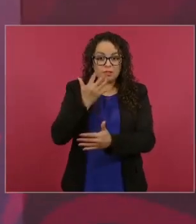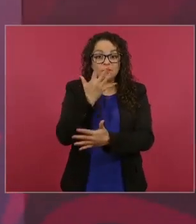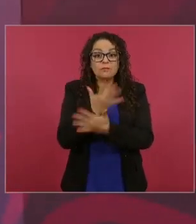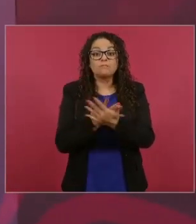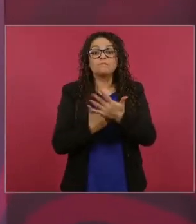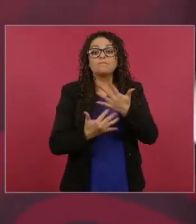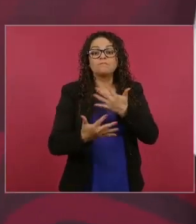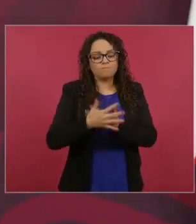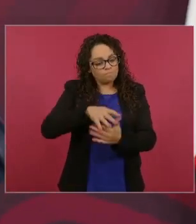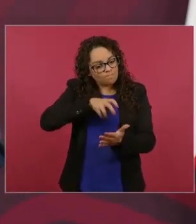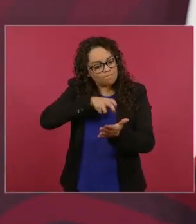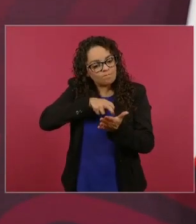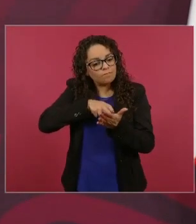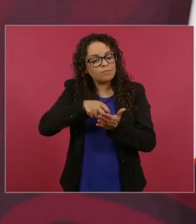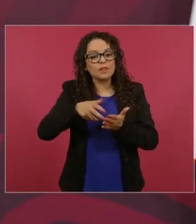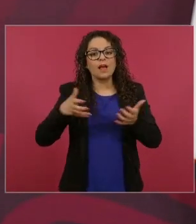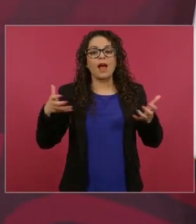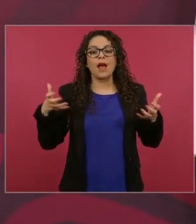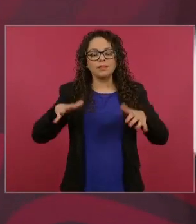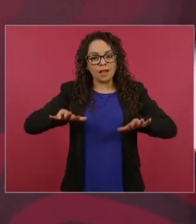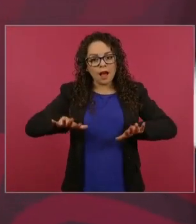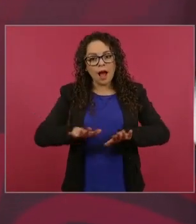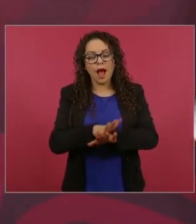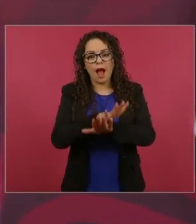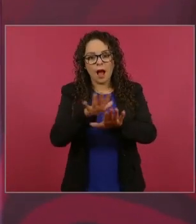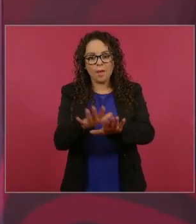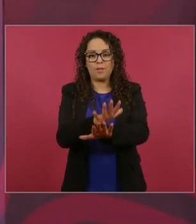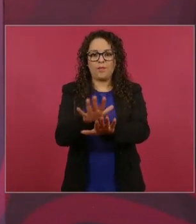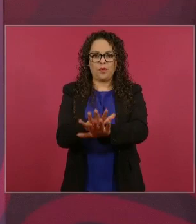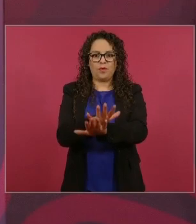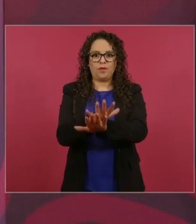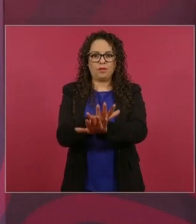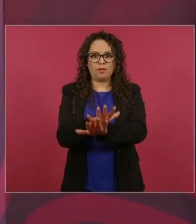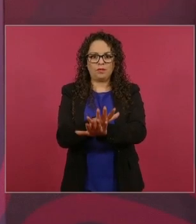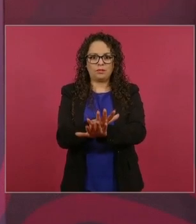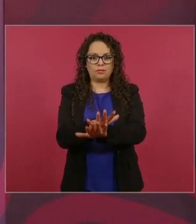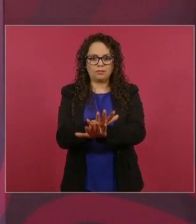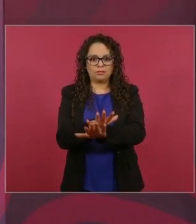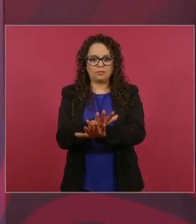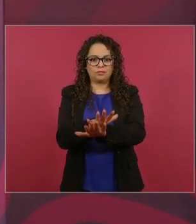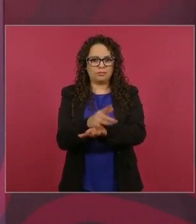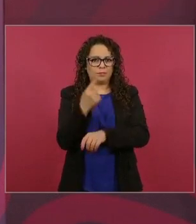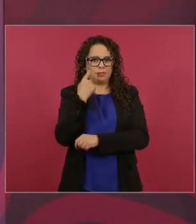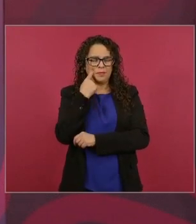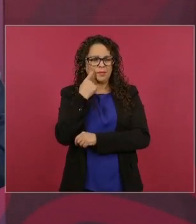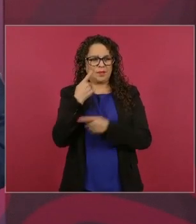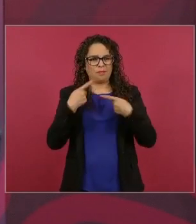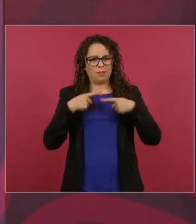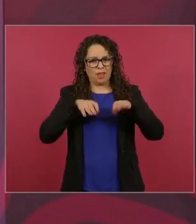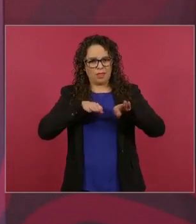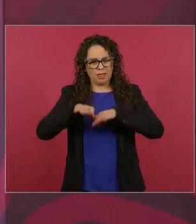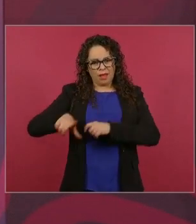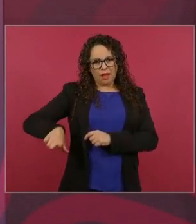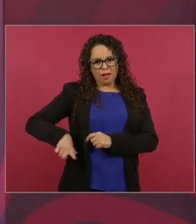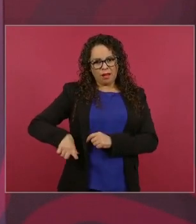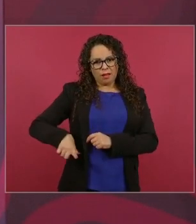los altos funcionarios van a ganar sueldos elevadísimos,